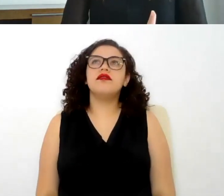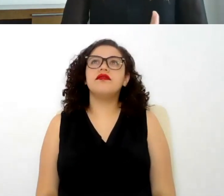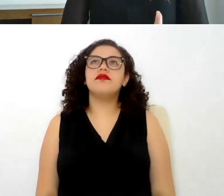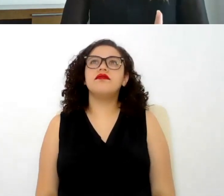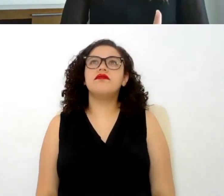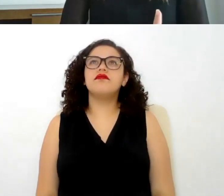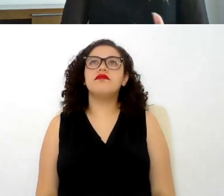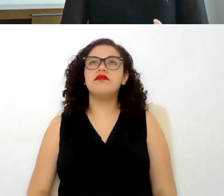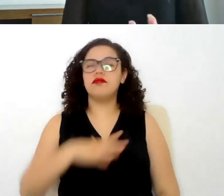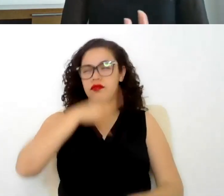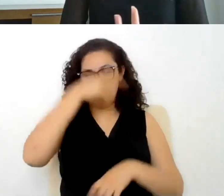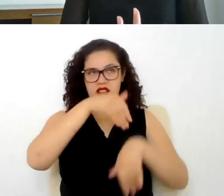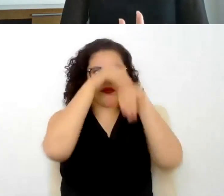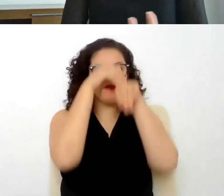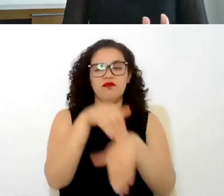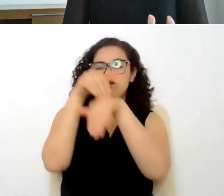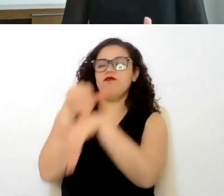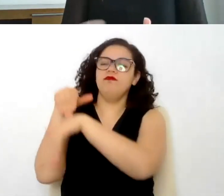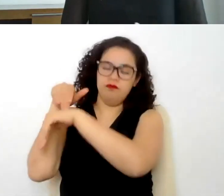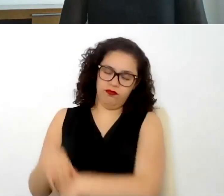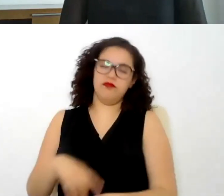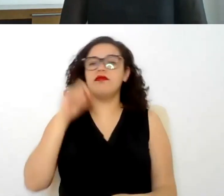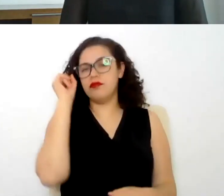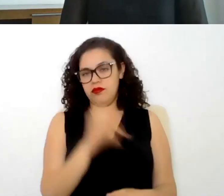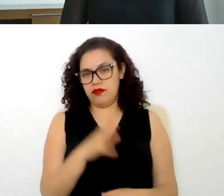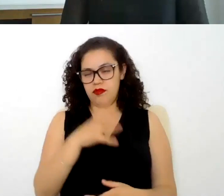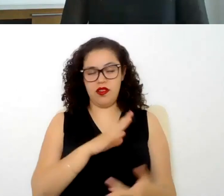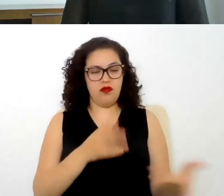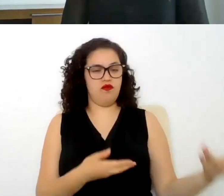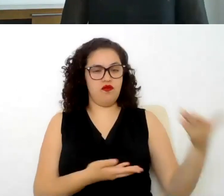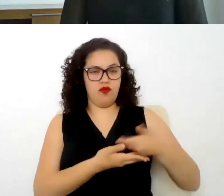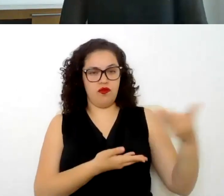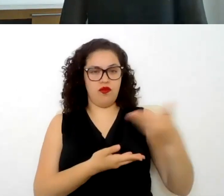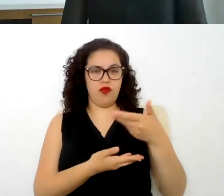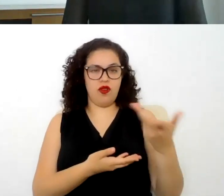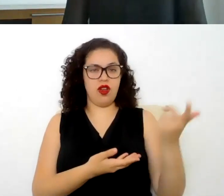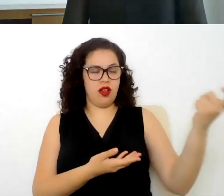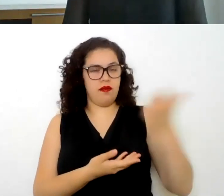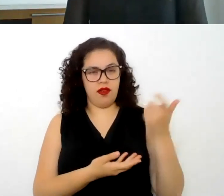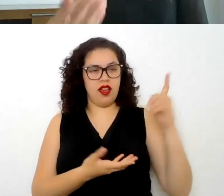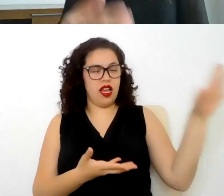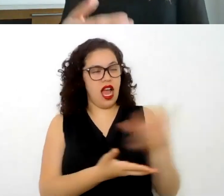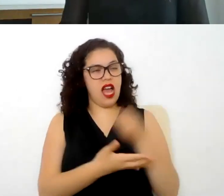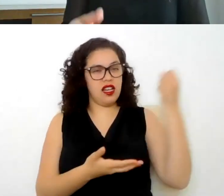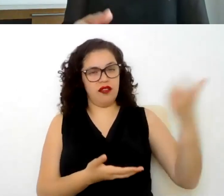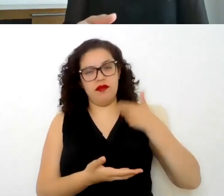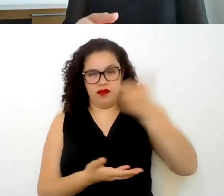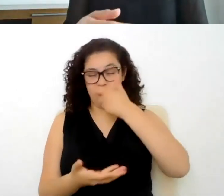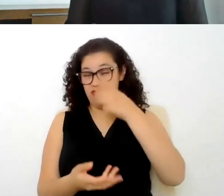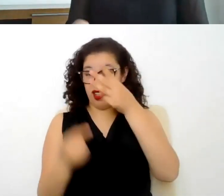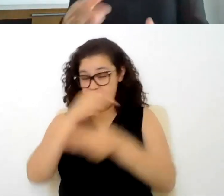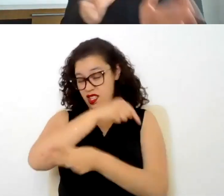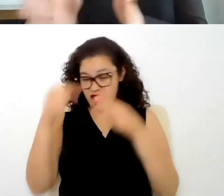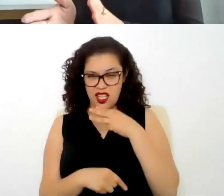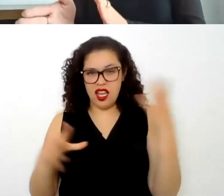subordinación y que reciba una contraprestación llamada salario si se computan básicamente estas